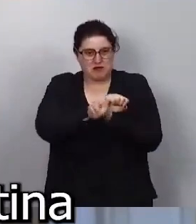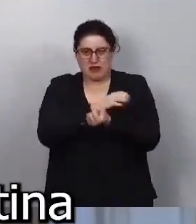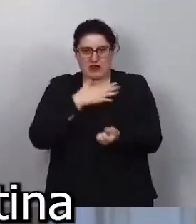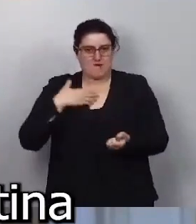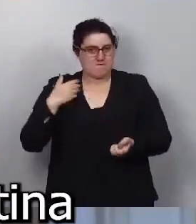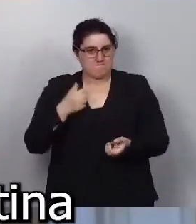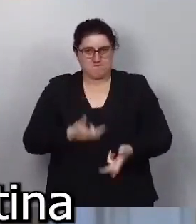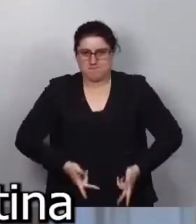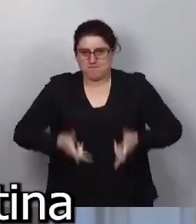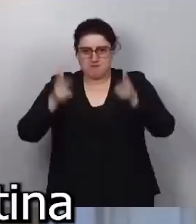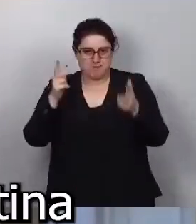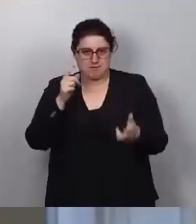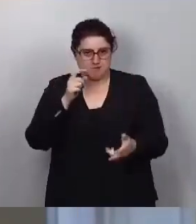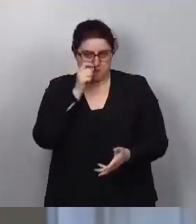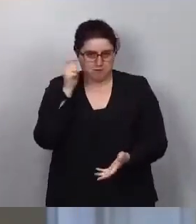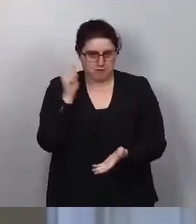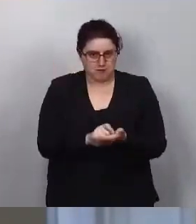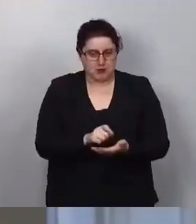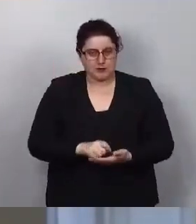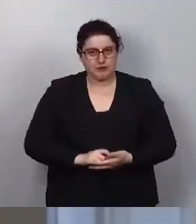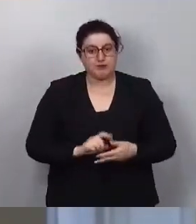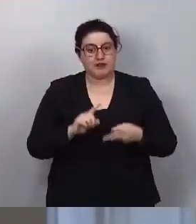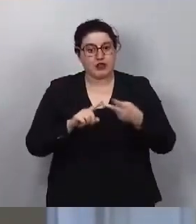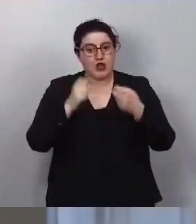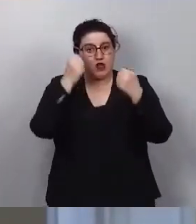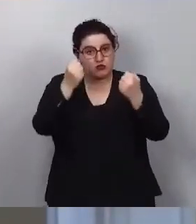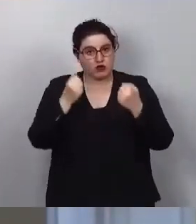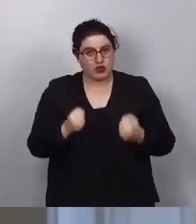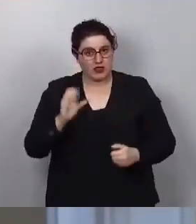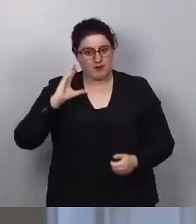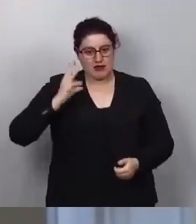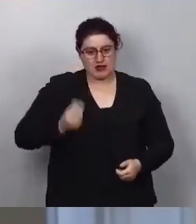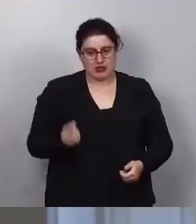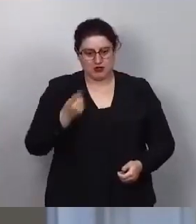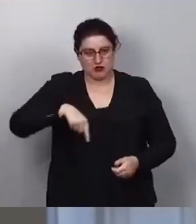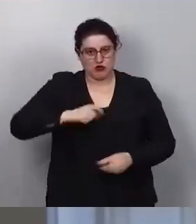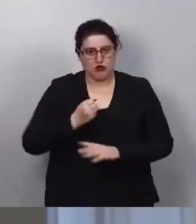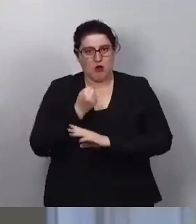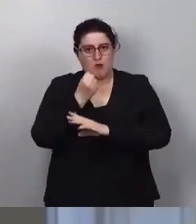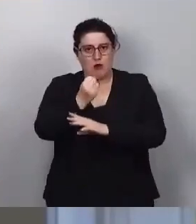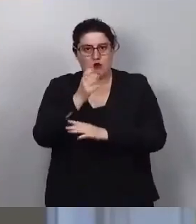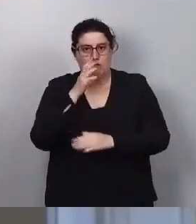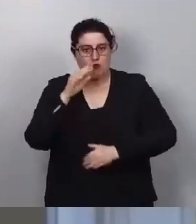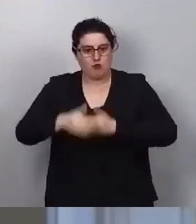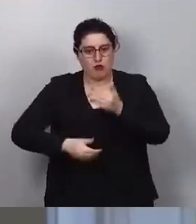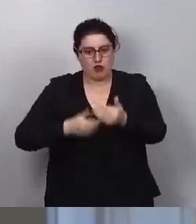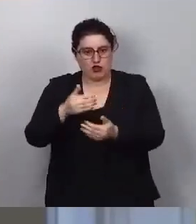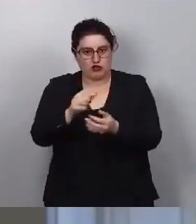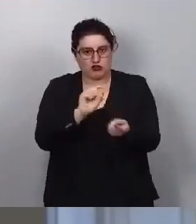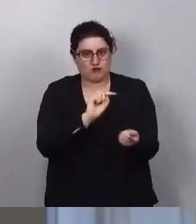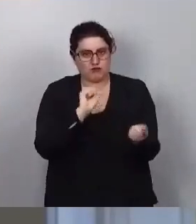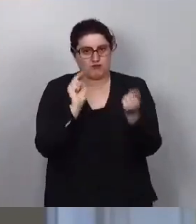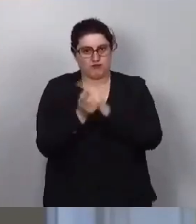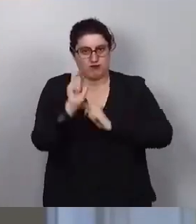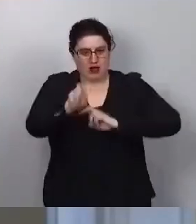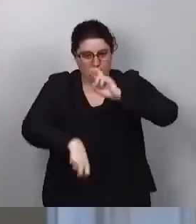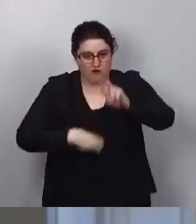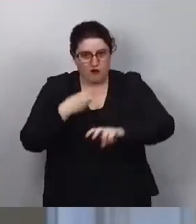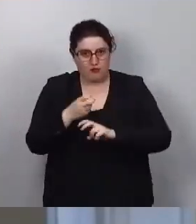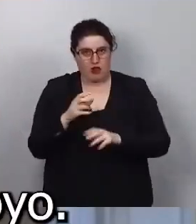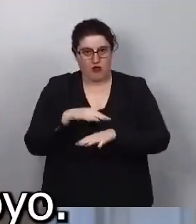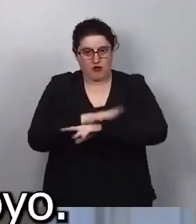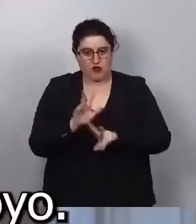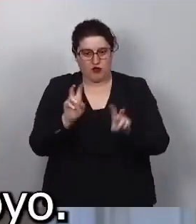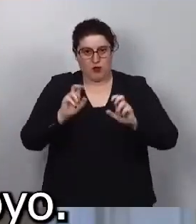a la Autoridad Nacional Palestina en el proceso de reformas iniciado por su nuevo gobierno. La Autoridad Palestina es nuestro socio para la